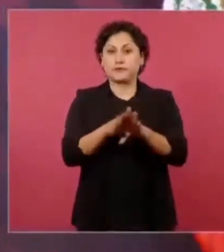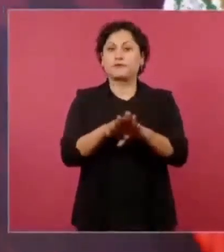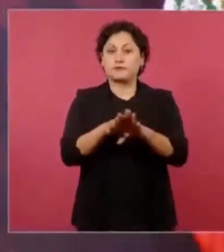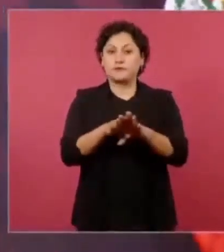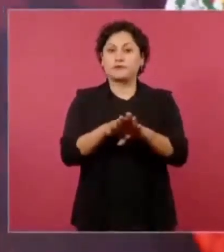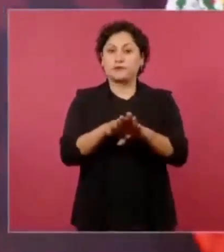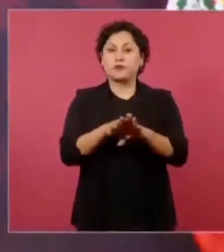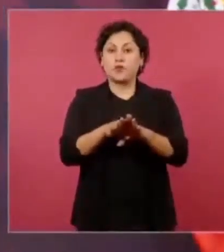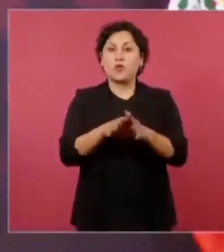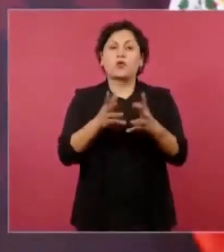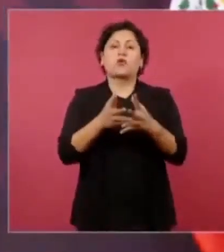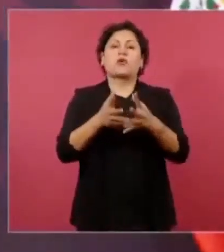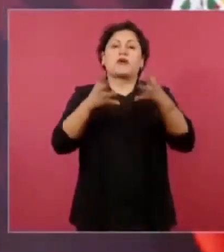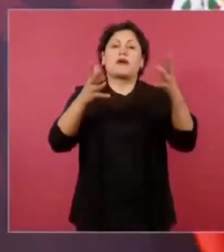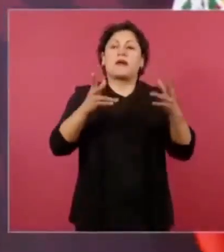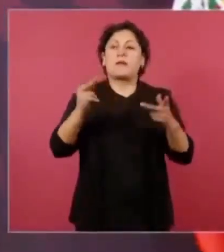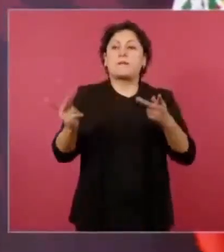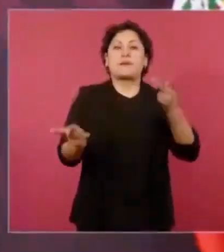gran consulta.